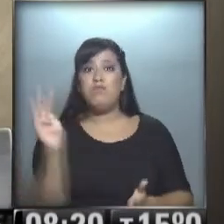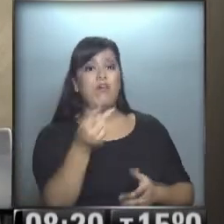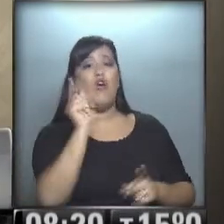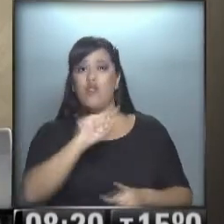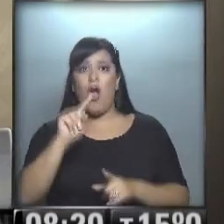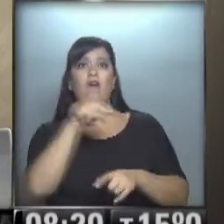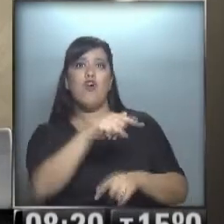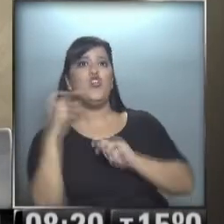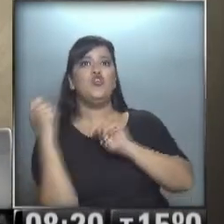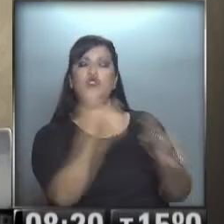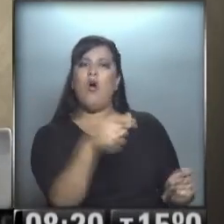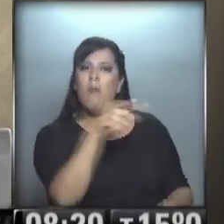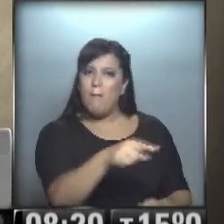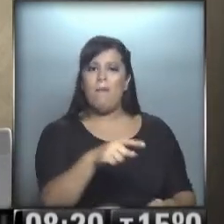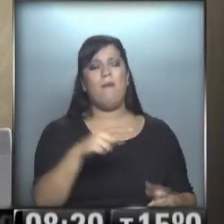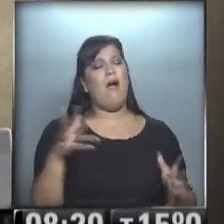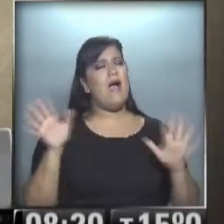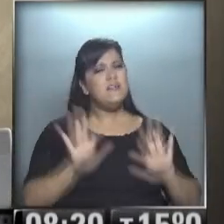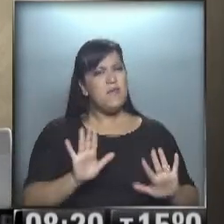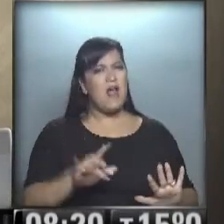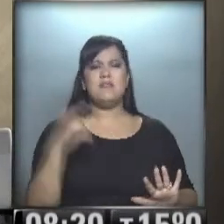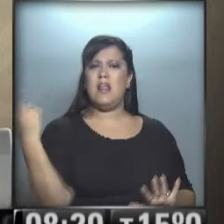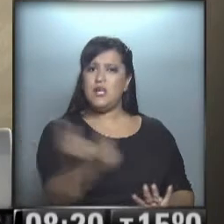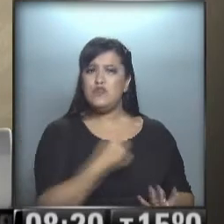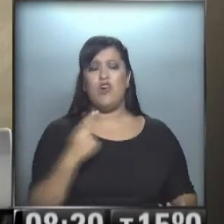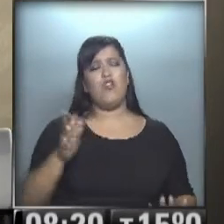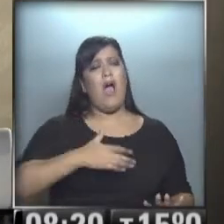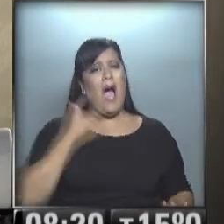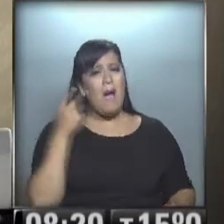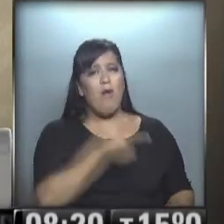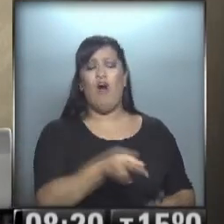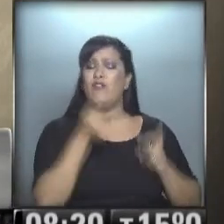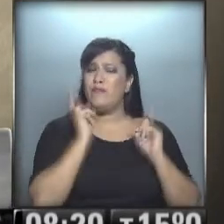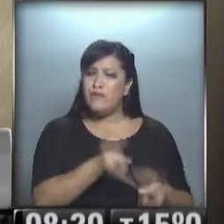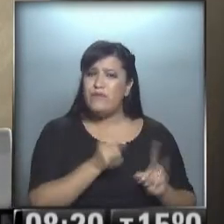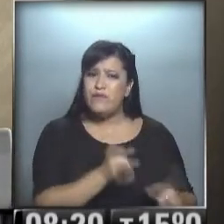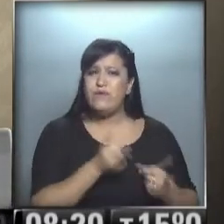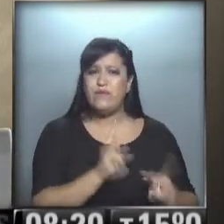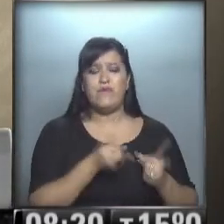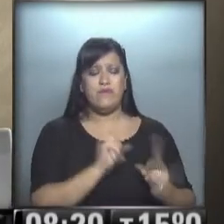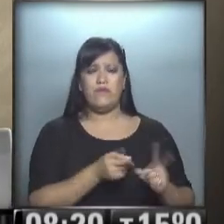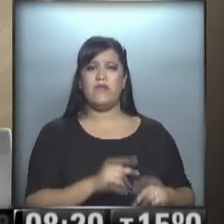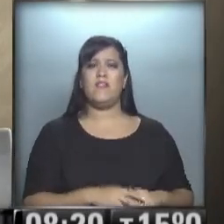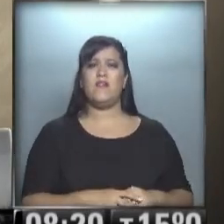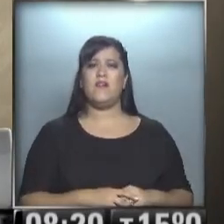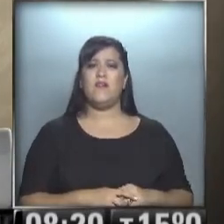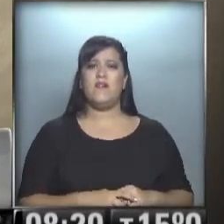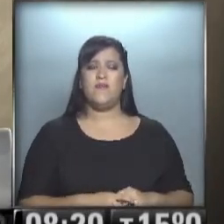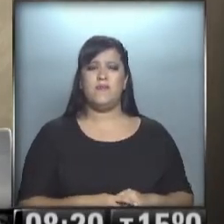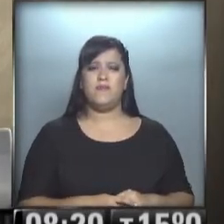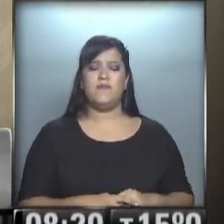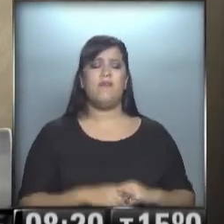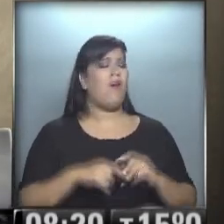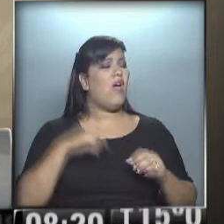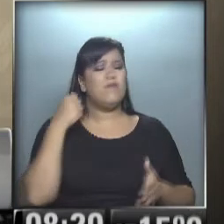en un pilar de todas nuestras esperanzas. Tu amor permanente, como una llovizna, dice el indio Solari, y